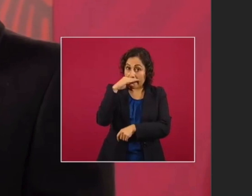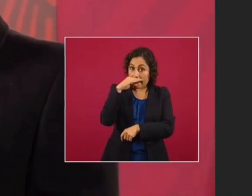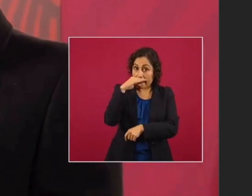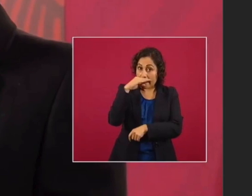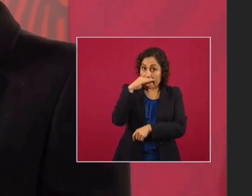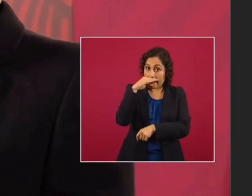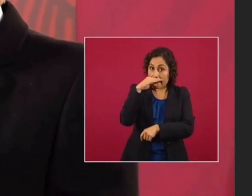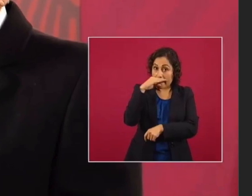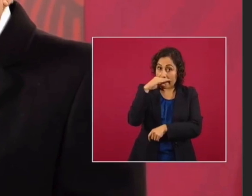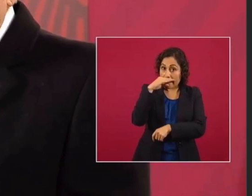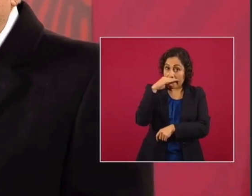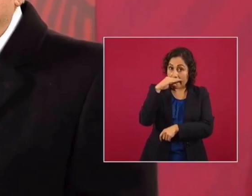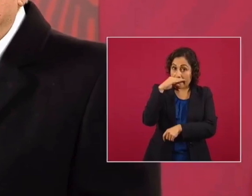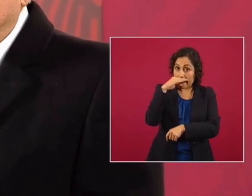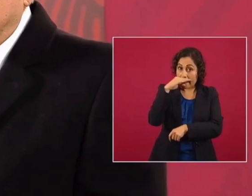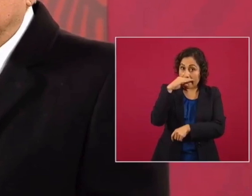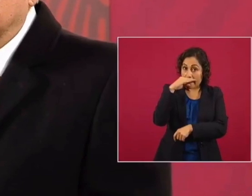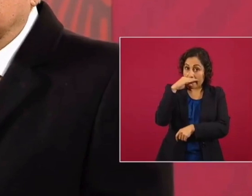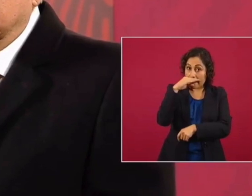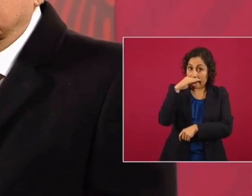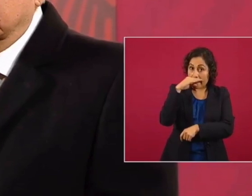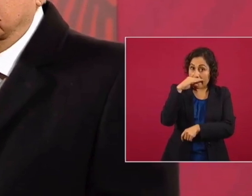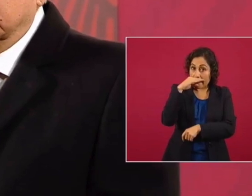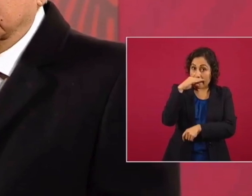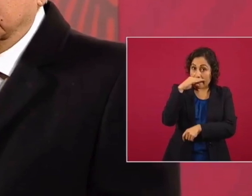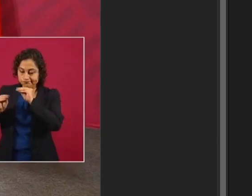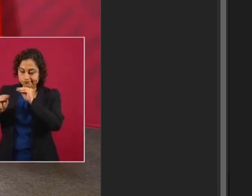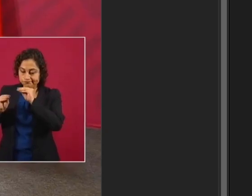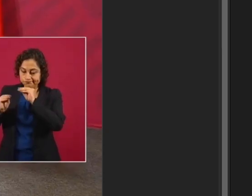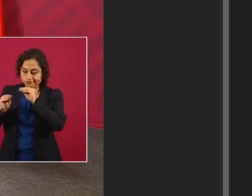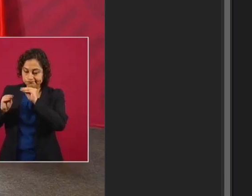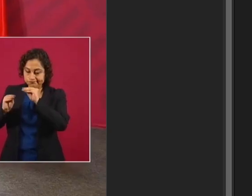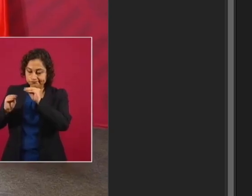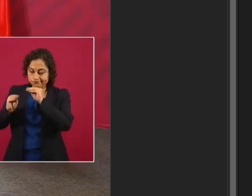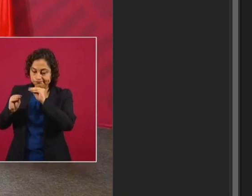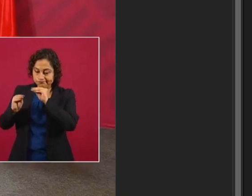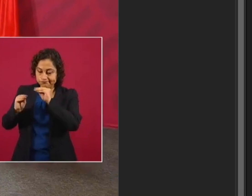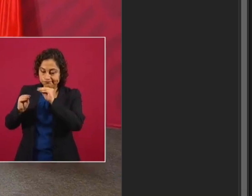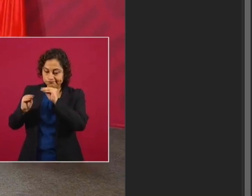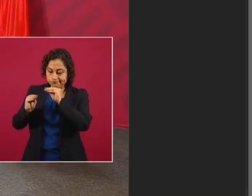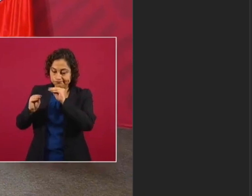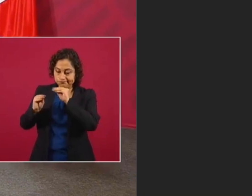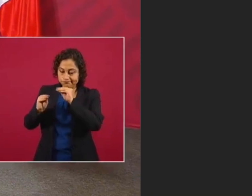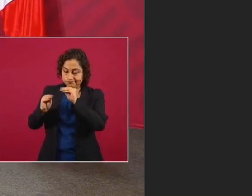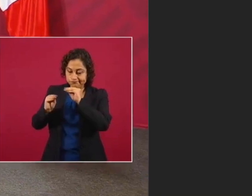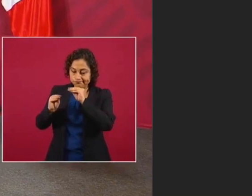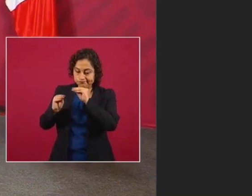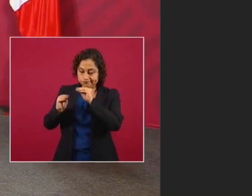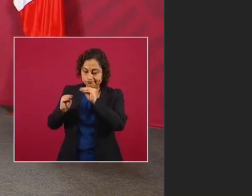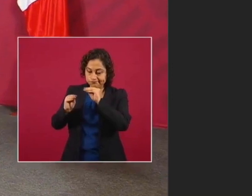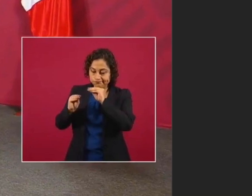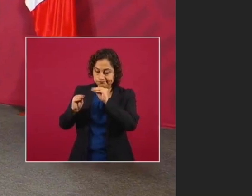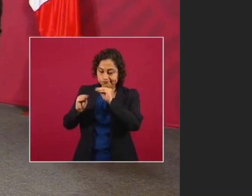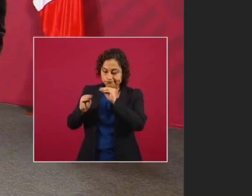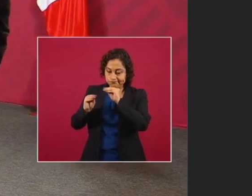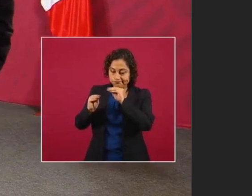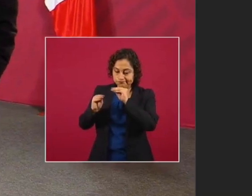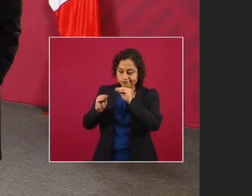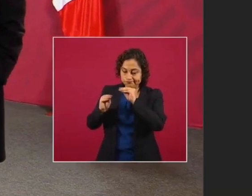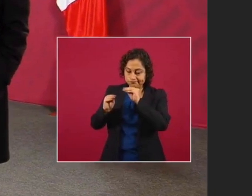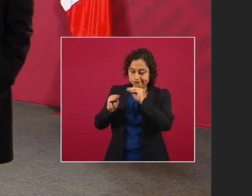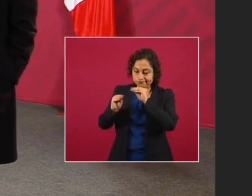Día a día nuestro presidente lucha pa' tener un país mejor Un país donde se